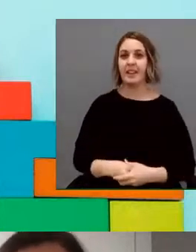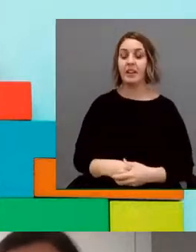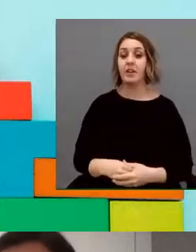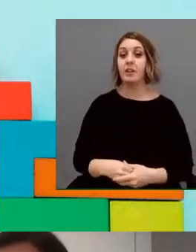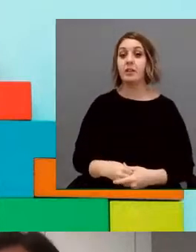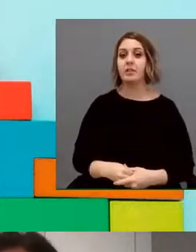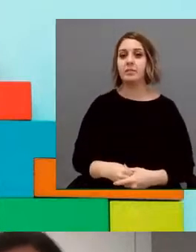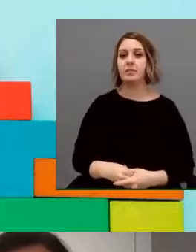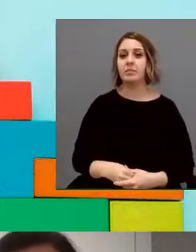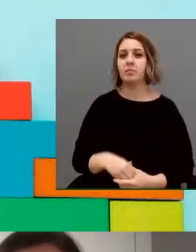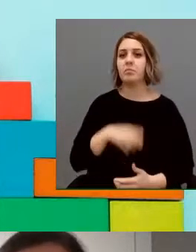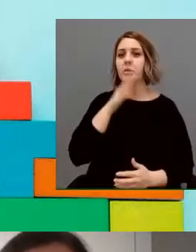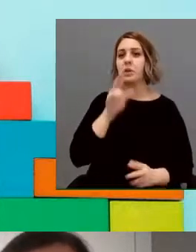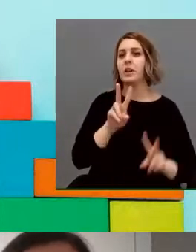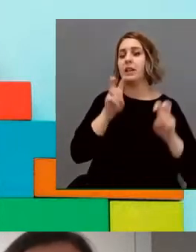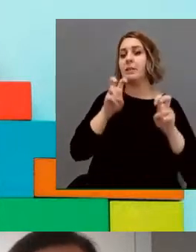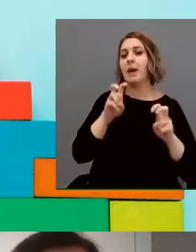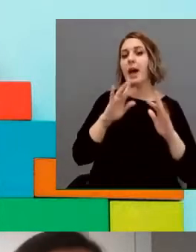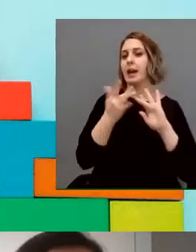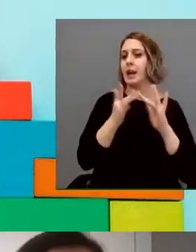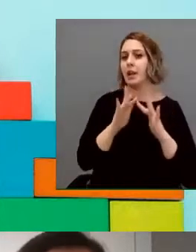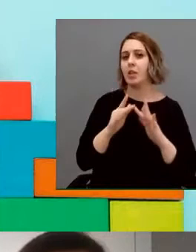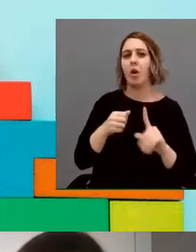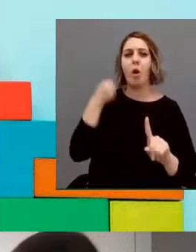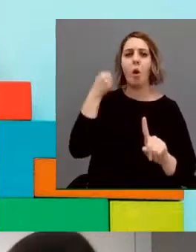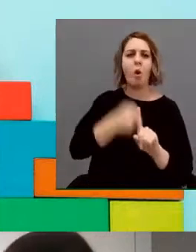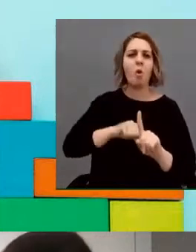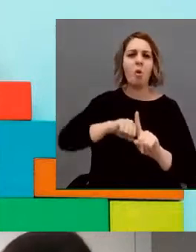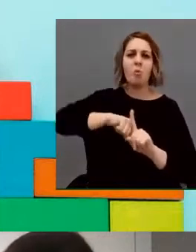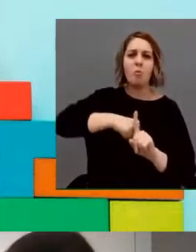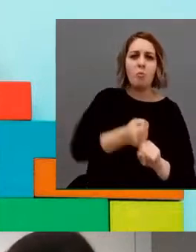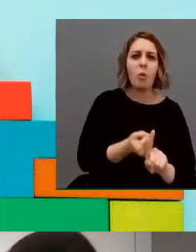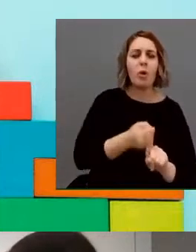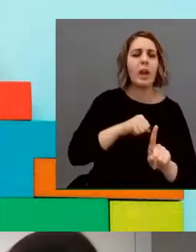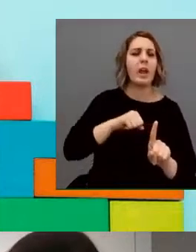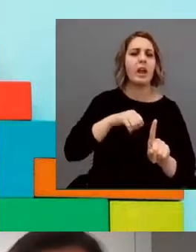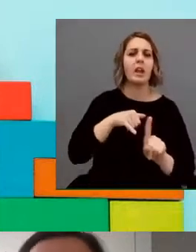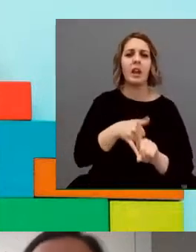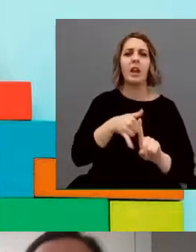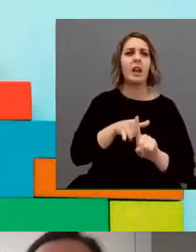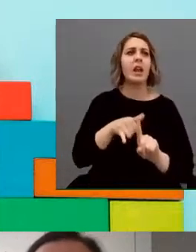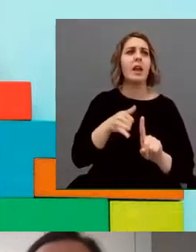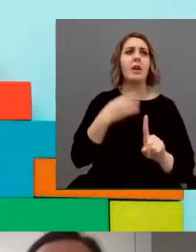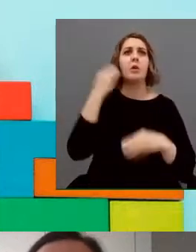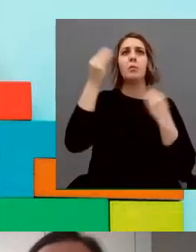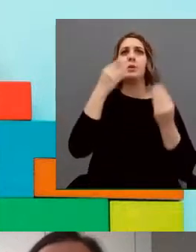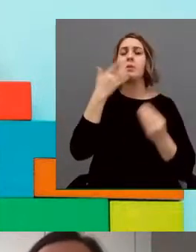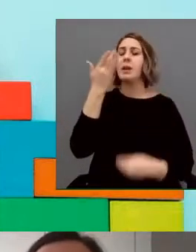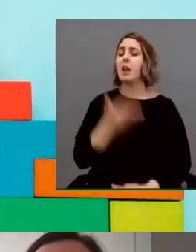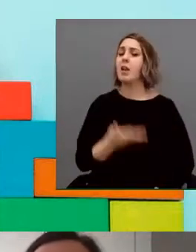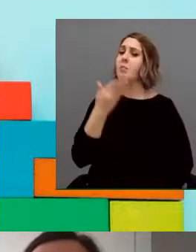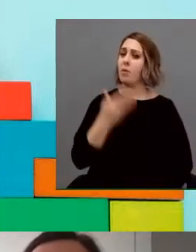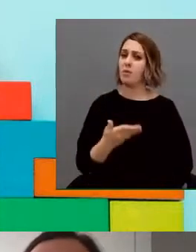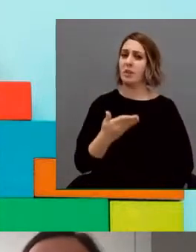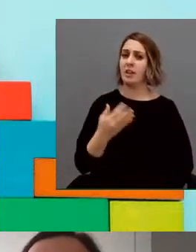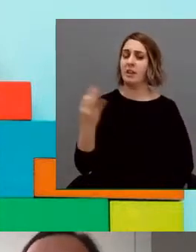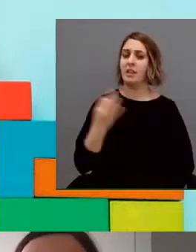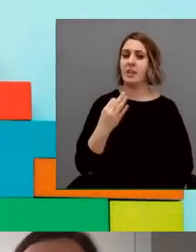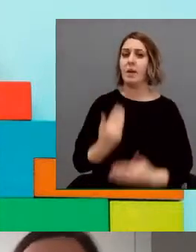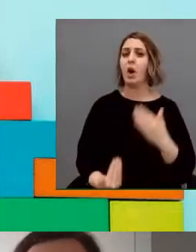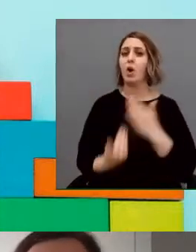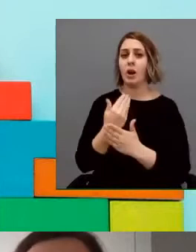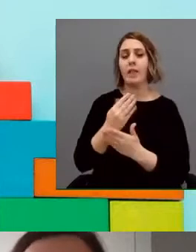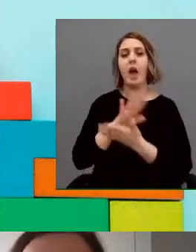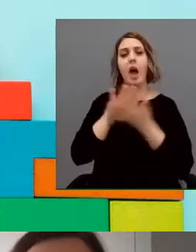temas relacionales, mucho bullying y temas relacionales. Creo que también eso es importante y lo he querido traer en las jornadas para